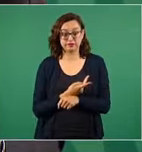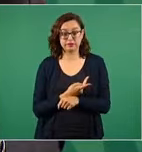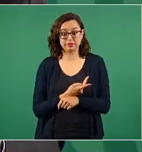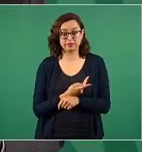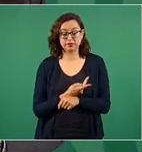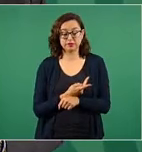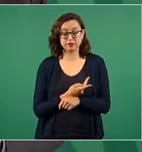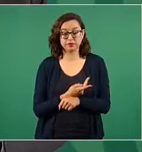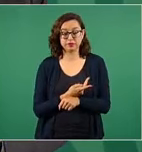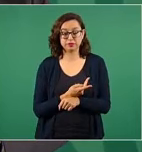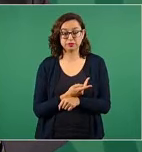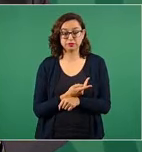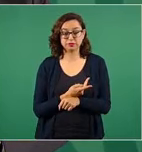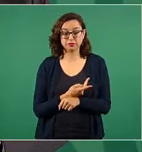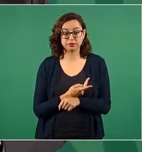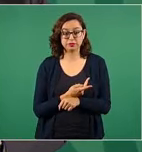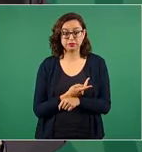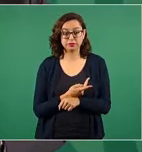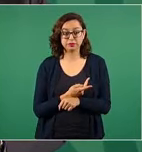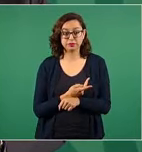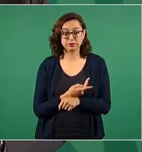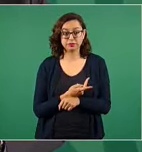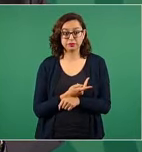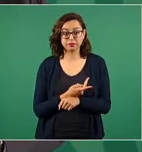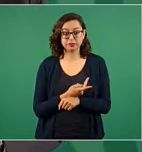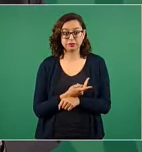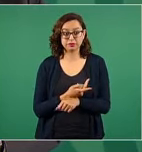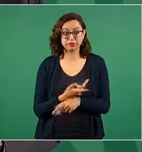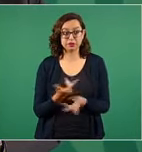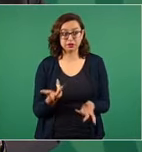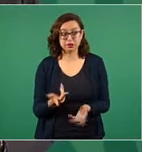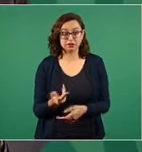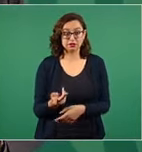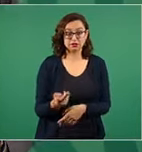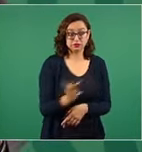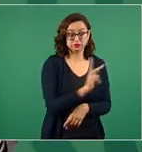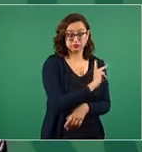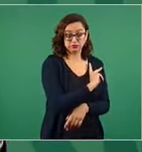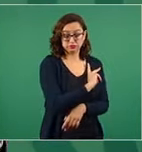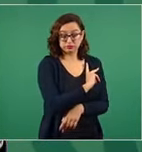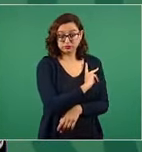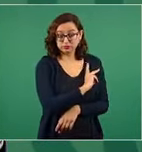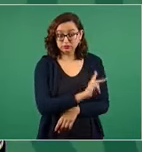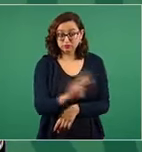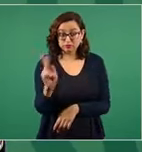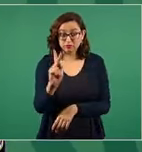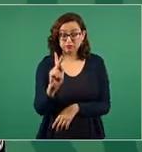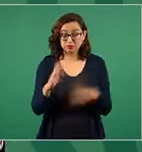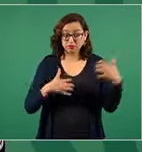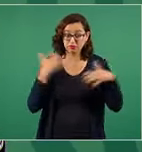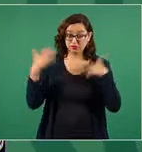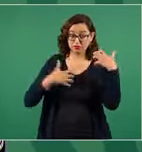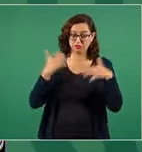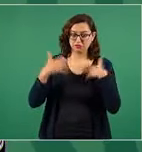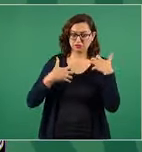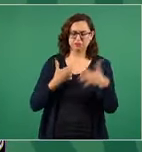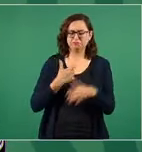no todos sino algunos responden con estas protestas